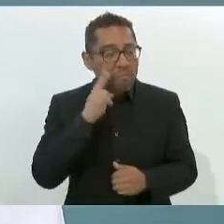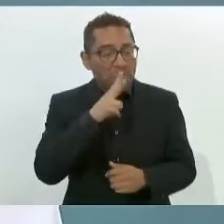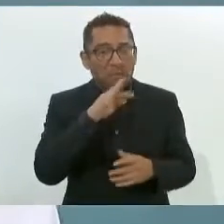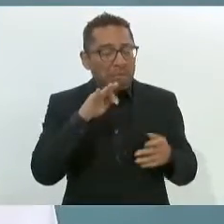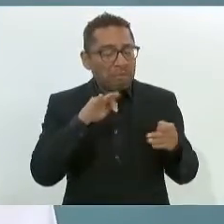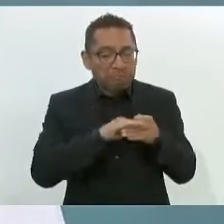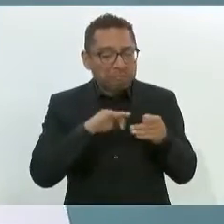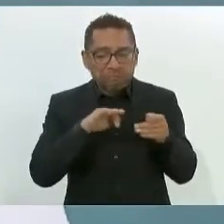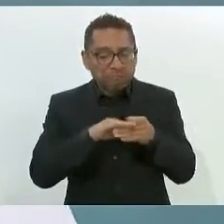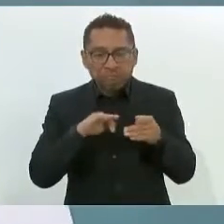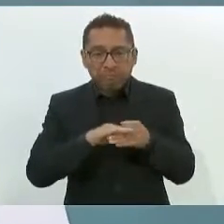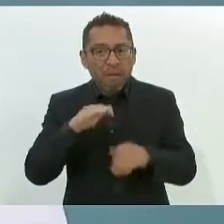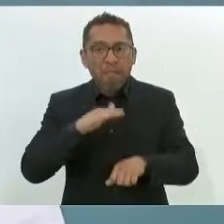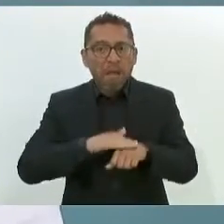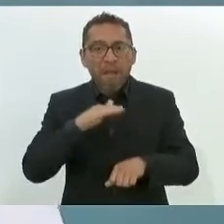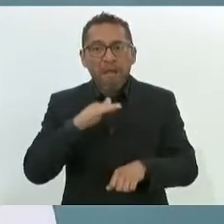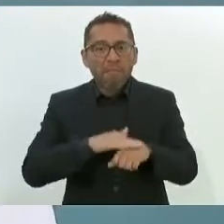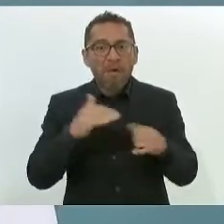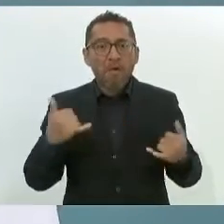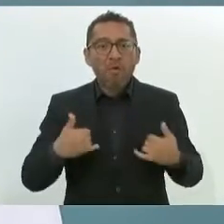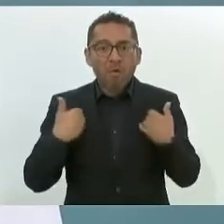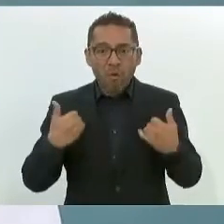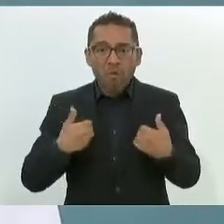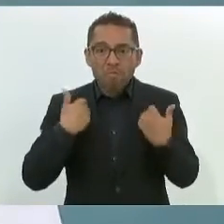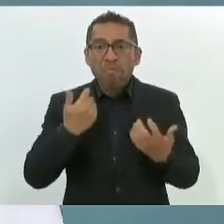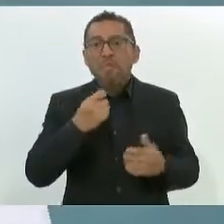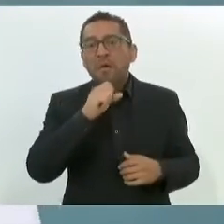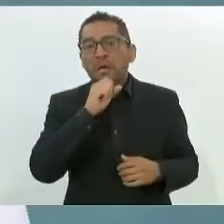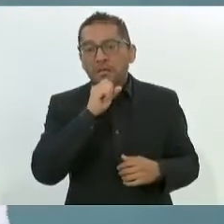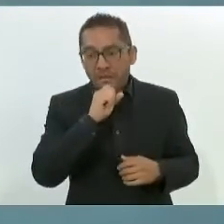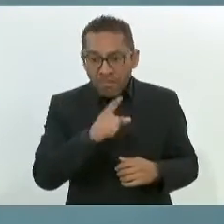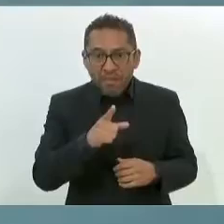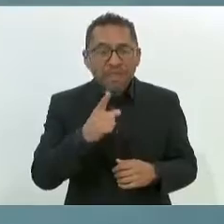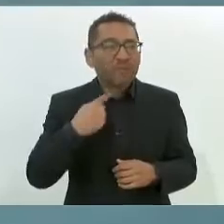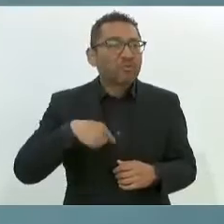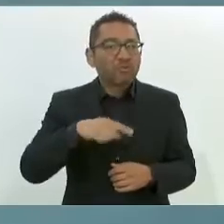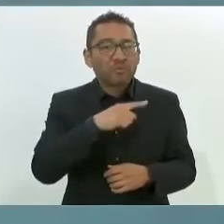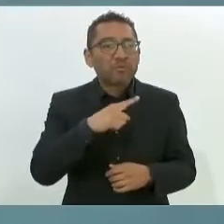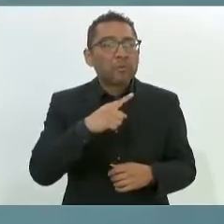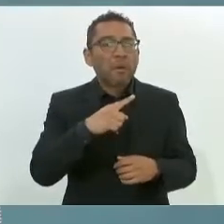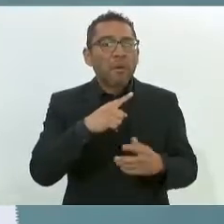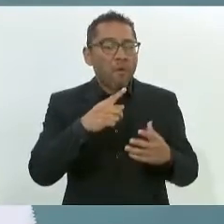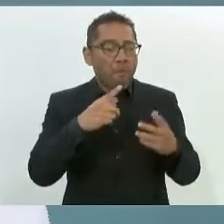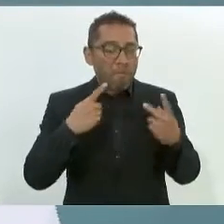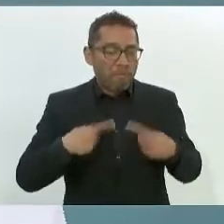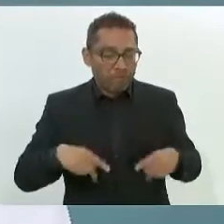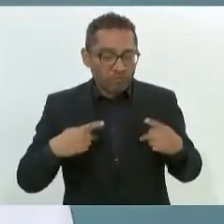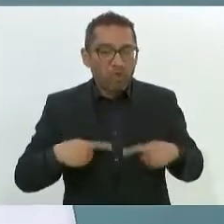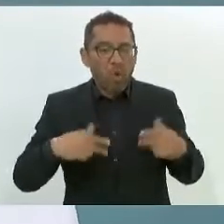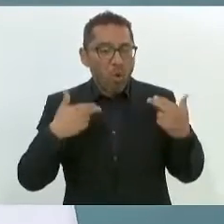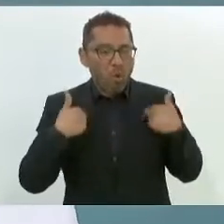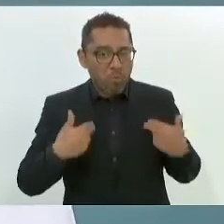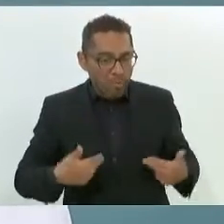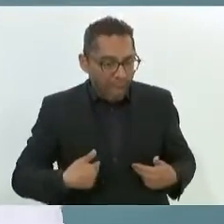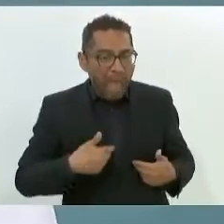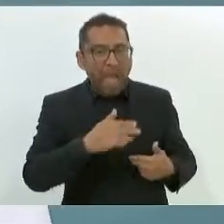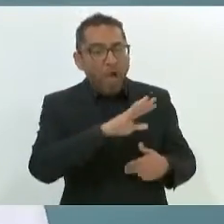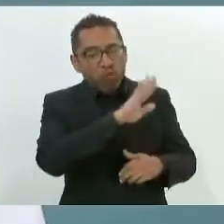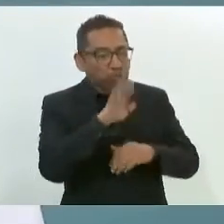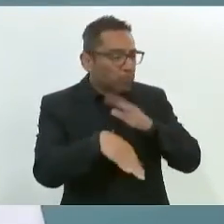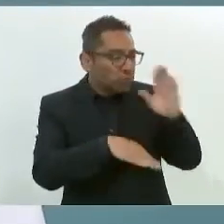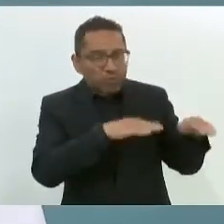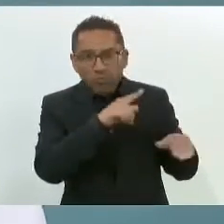también pierden la vida, perdemos seres humanos jóvenes en una